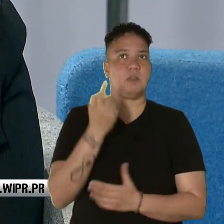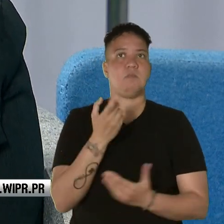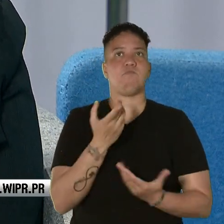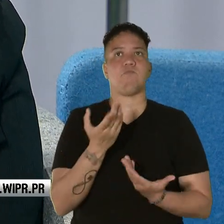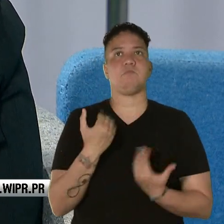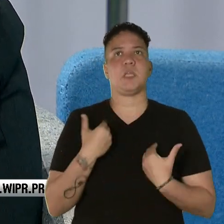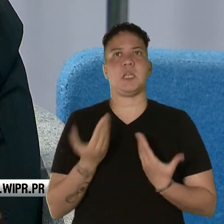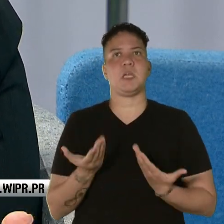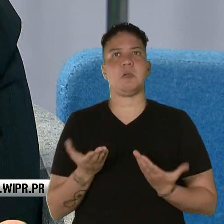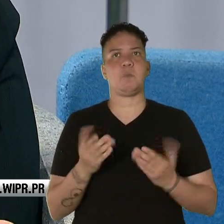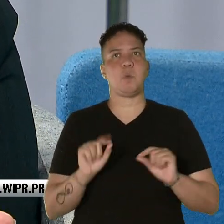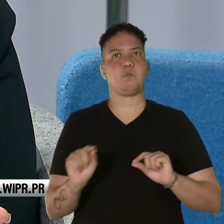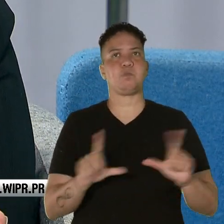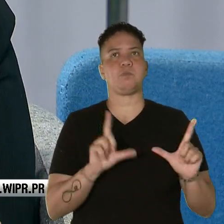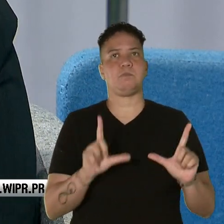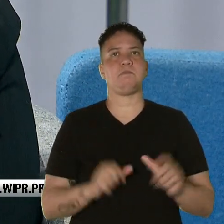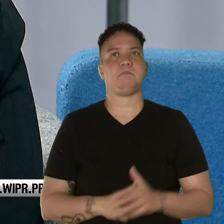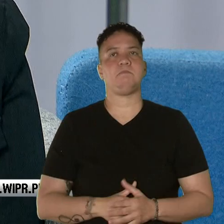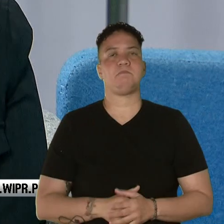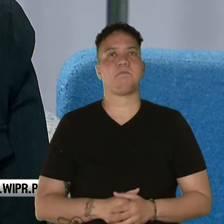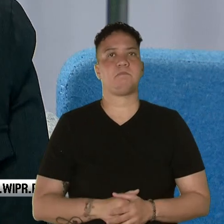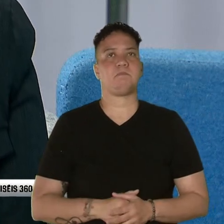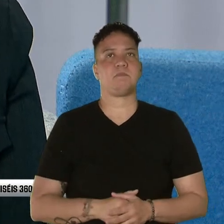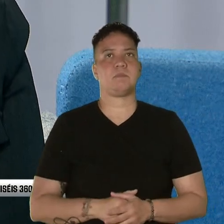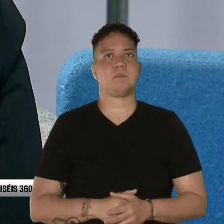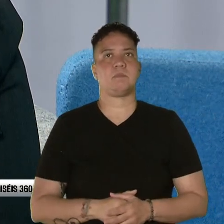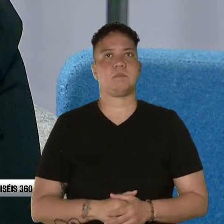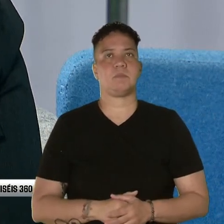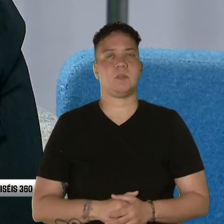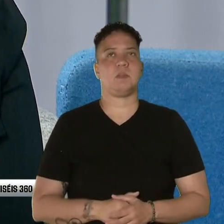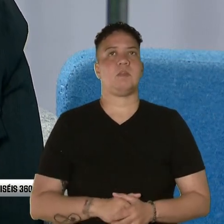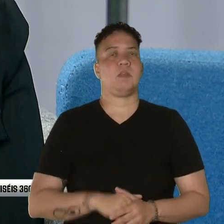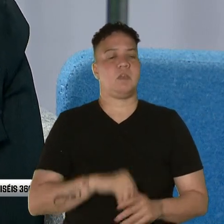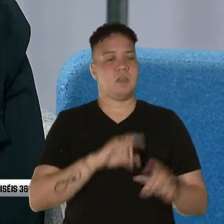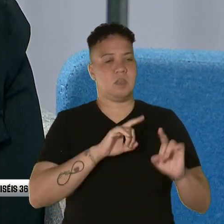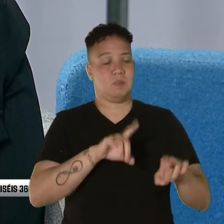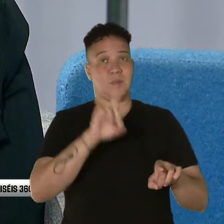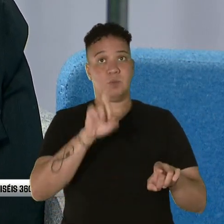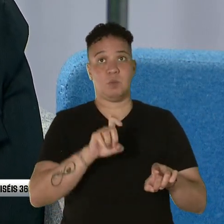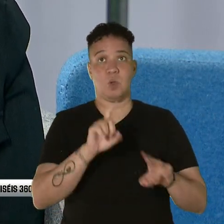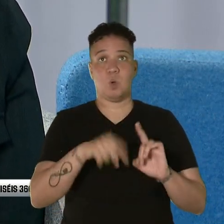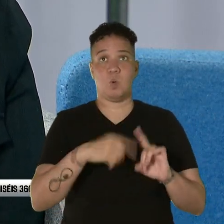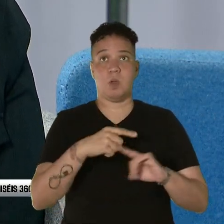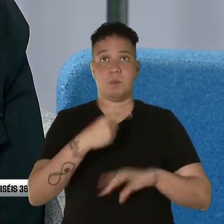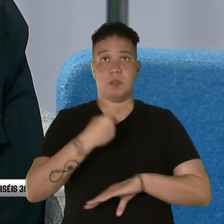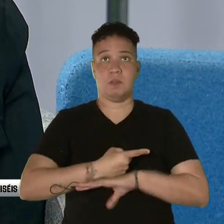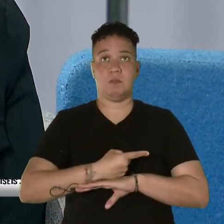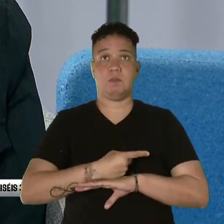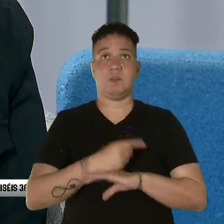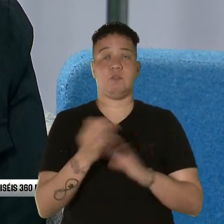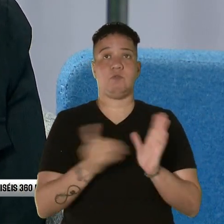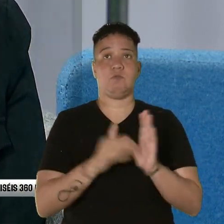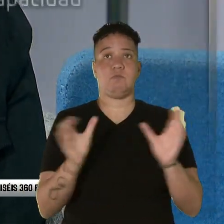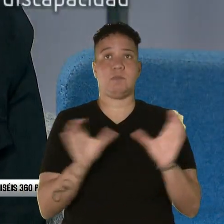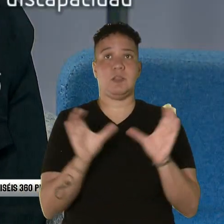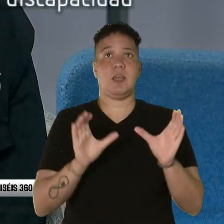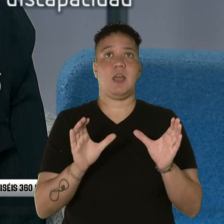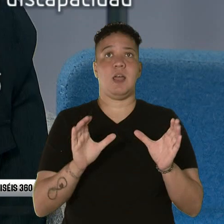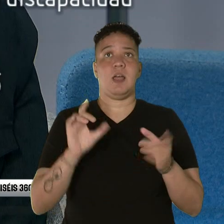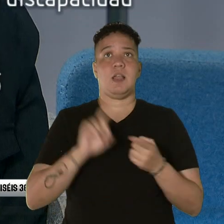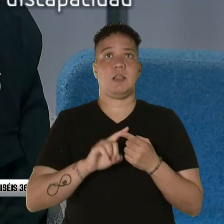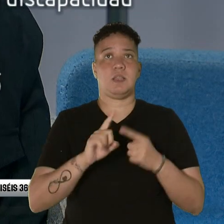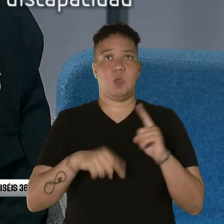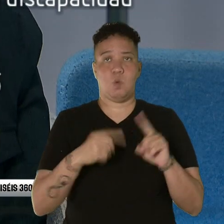en pantalla. Lo vamos a poner en pantalla y preguntar cuál es mi fecha de recertificación, hasta cuándo